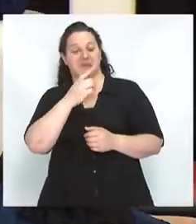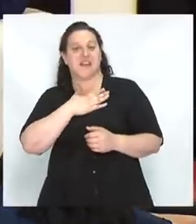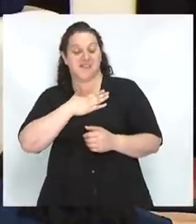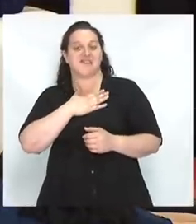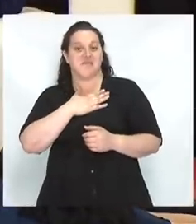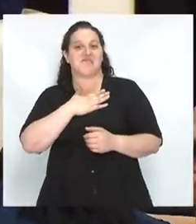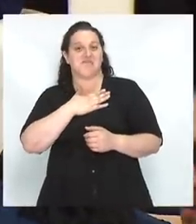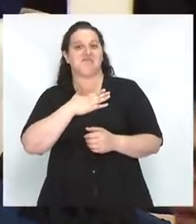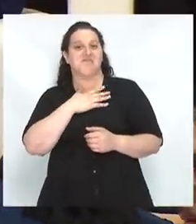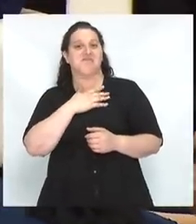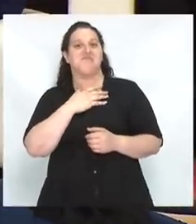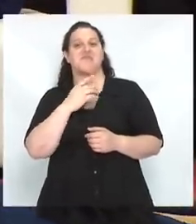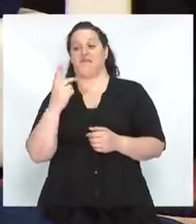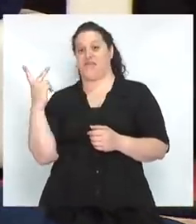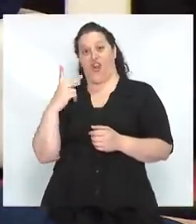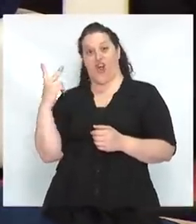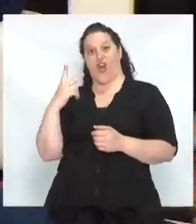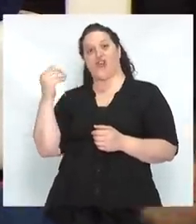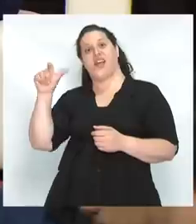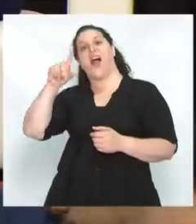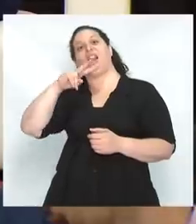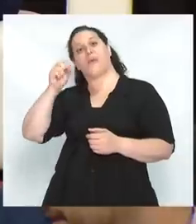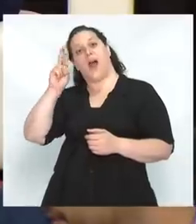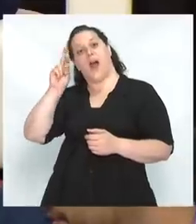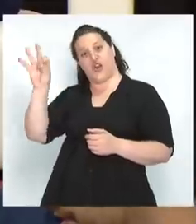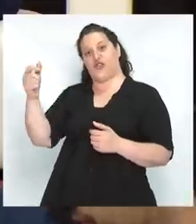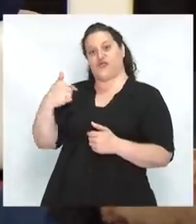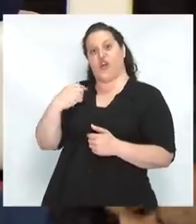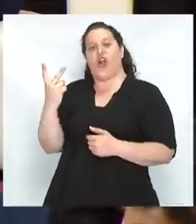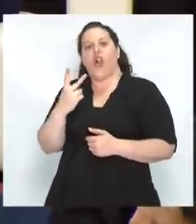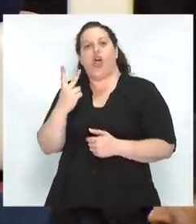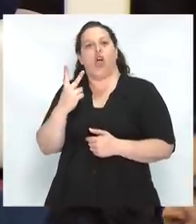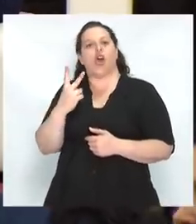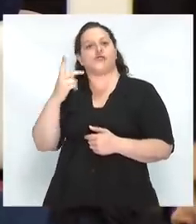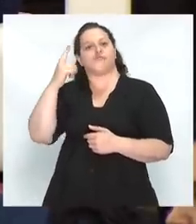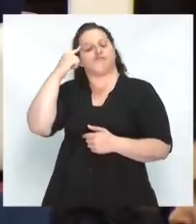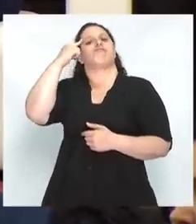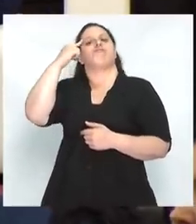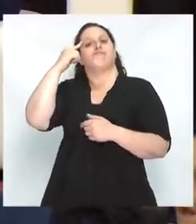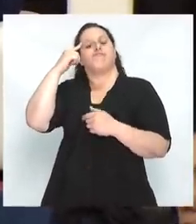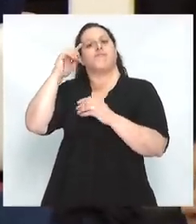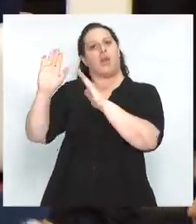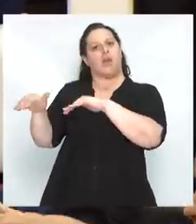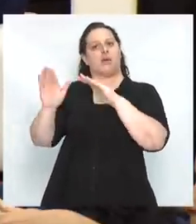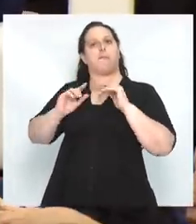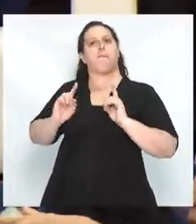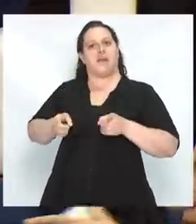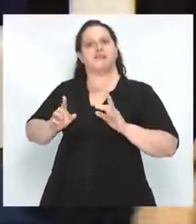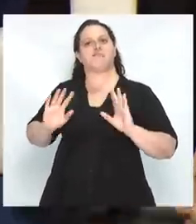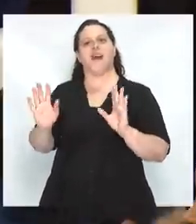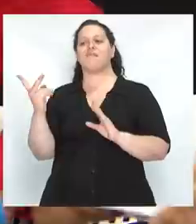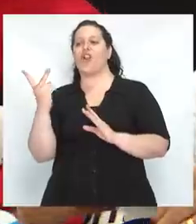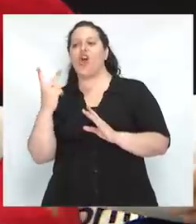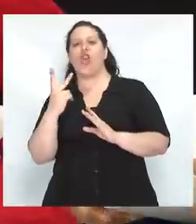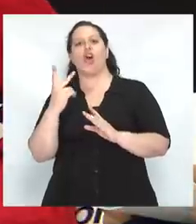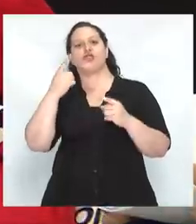Álvaro y yo una idea de fondo y es que hacemos teoría